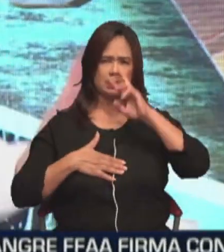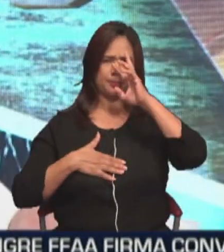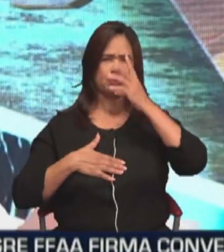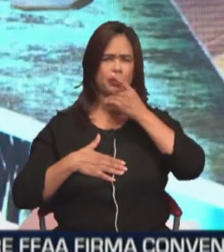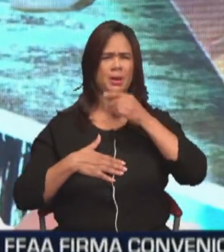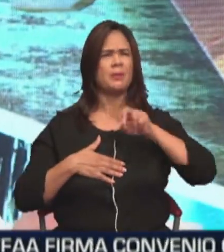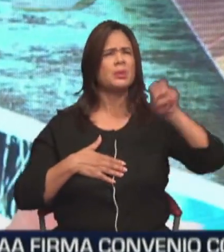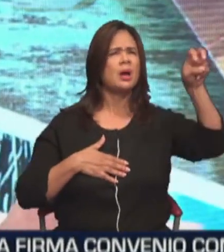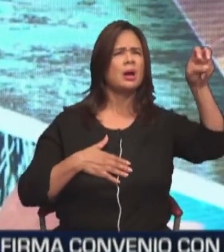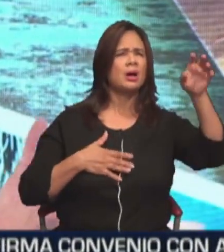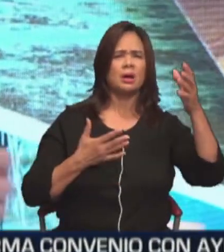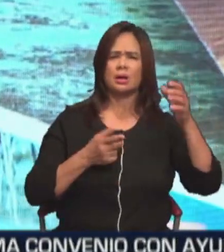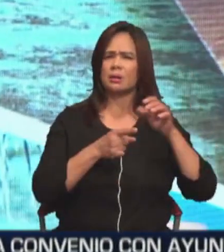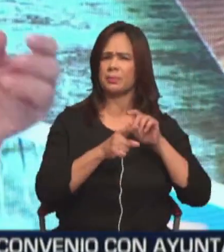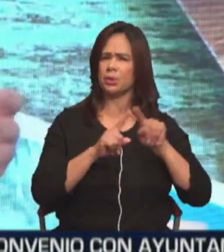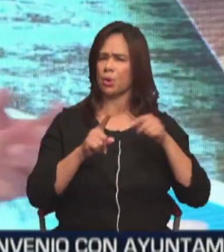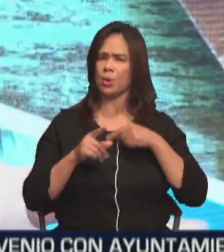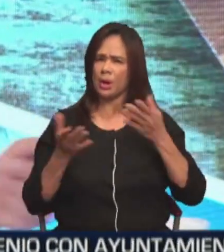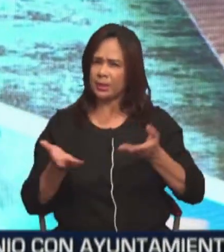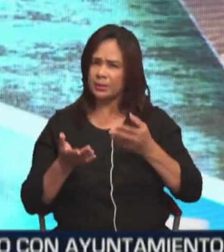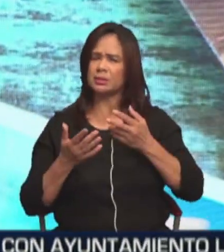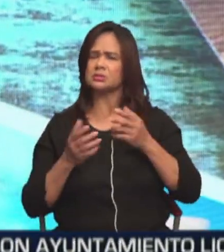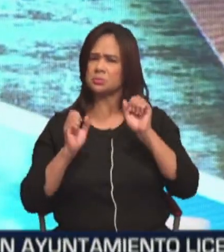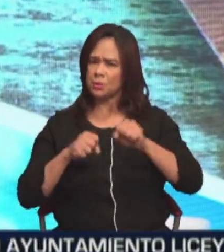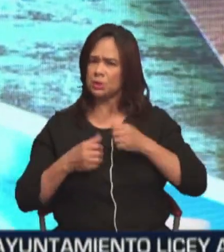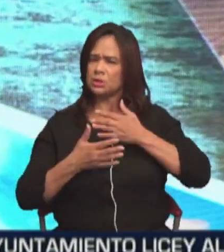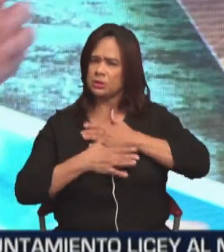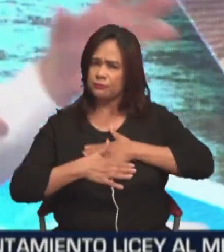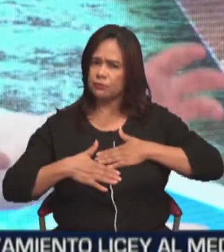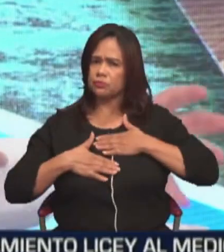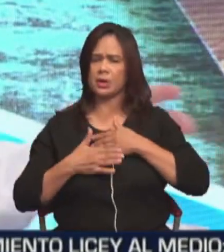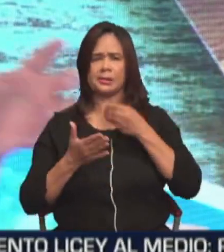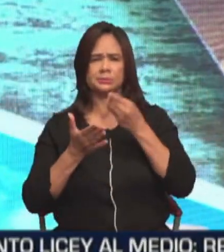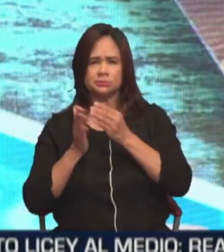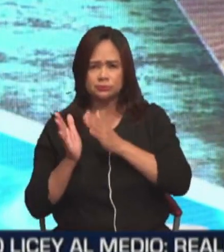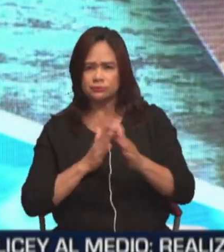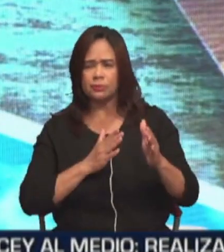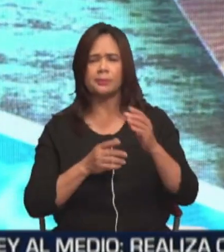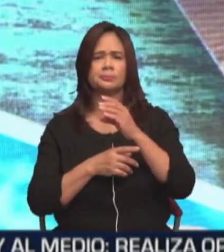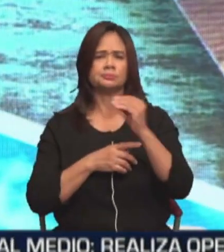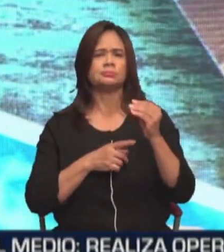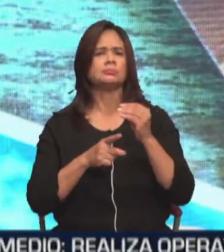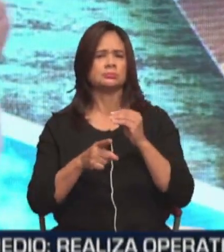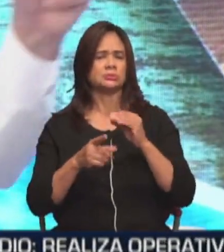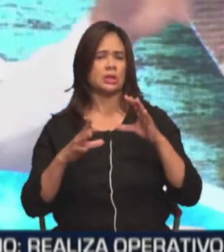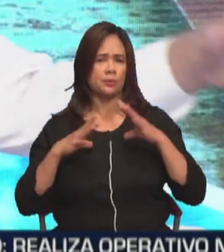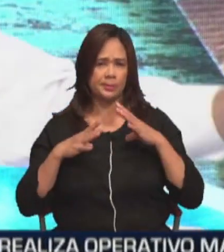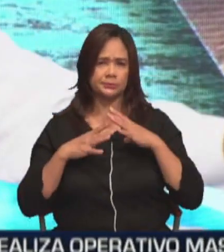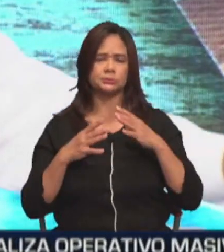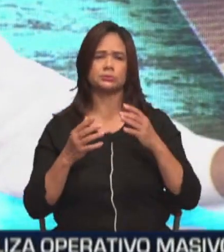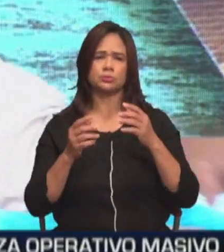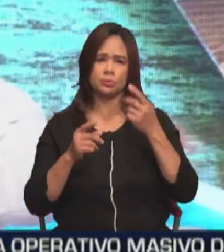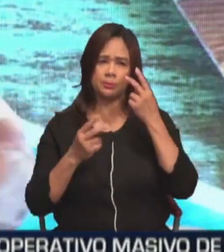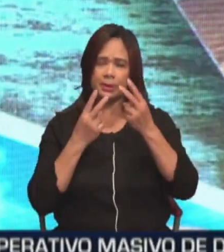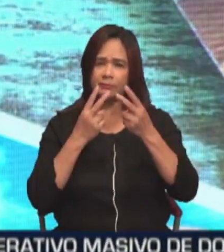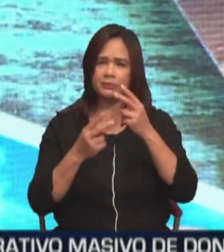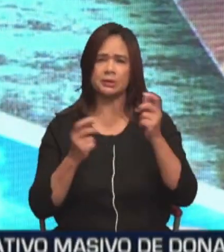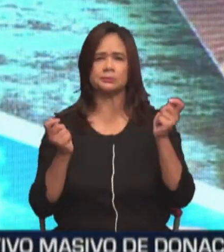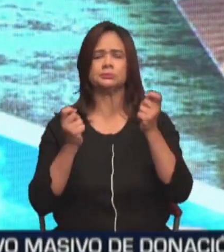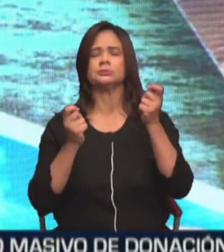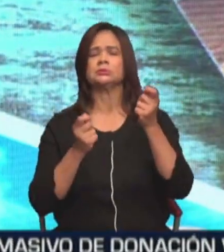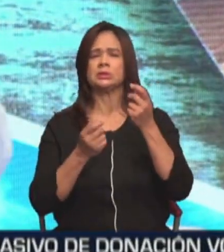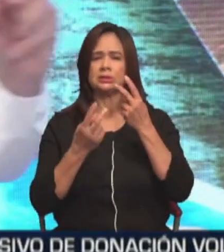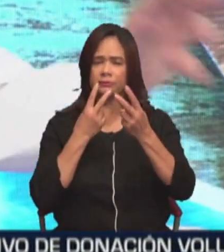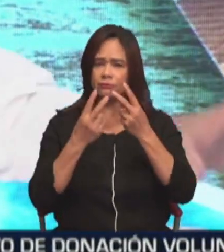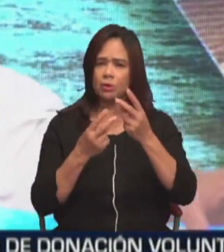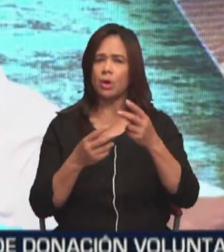a planificarlo con tiempo, para los chelitos planificarlo, para cuadrarlo con las vacaciones de los chiquitos, para ver el aniversario de boda, para